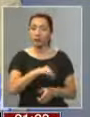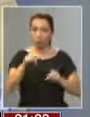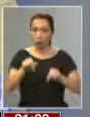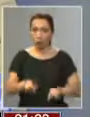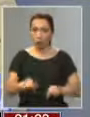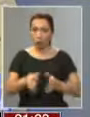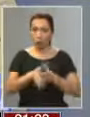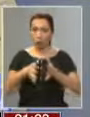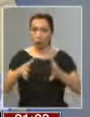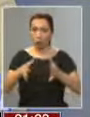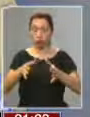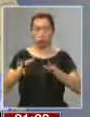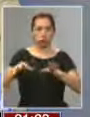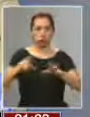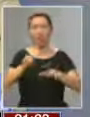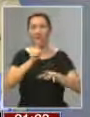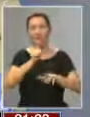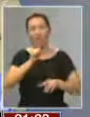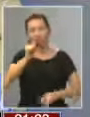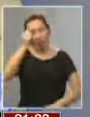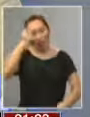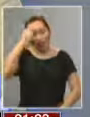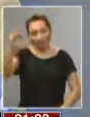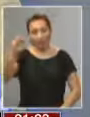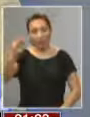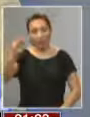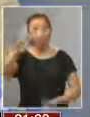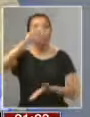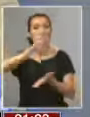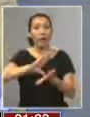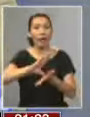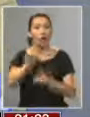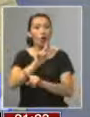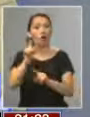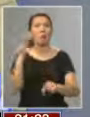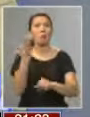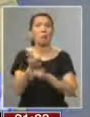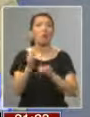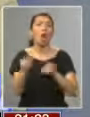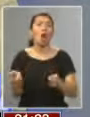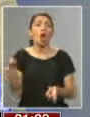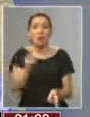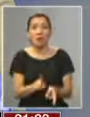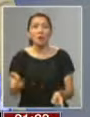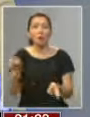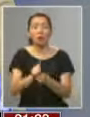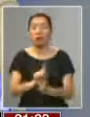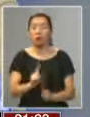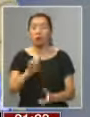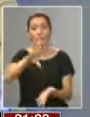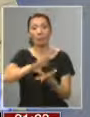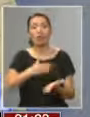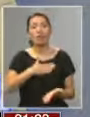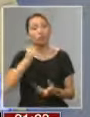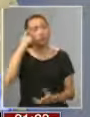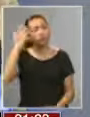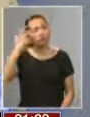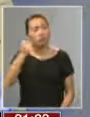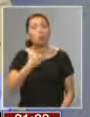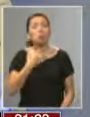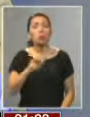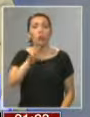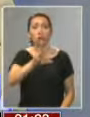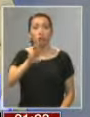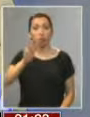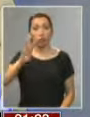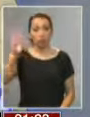día, esta gran cúpula que tenemos, no entienden es que el país no está pidiendo más de lo mismo. El país quiere una reflexión sobre por qué el 83